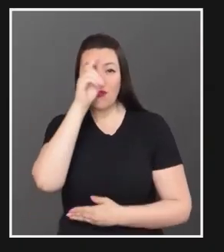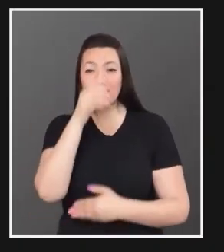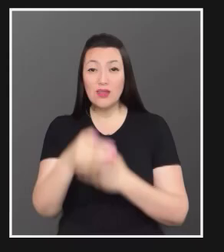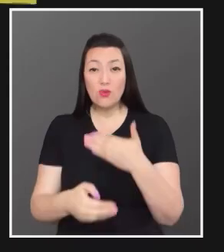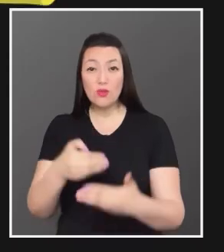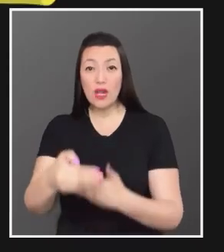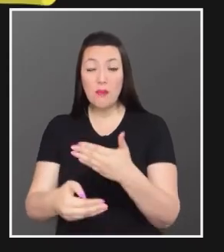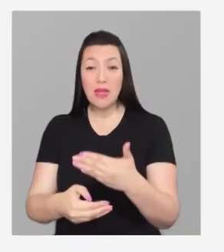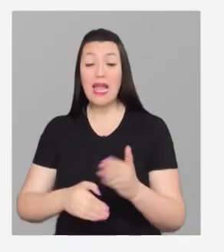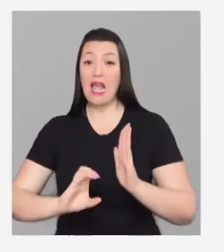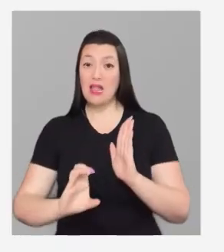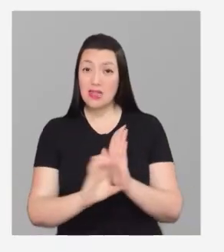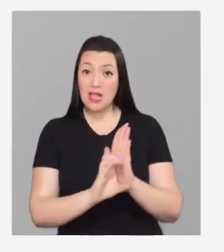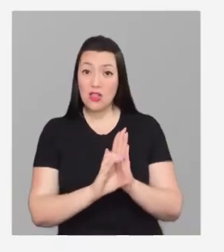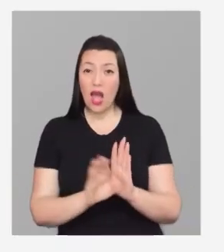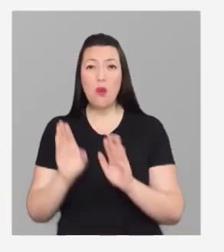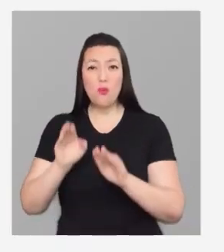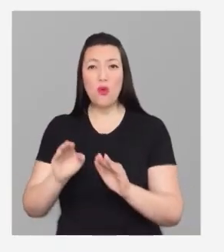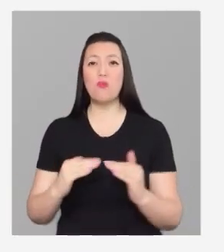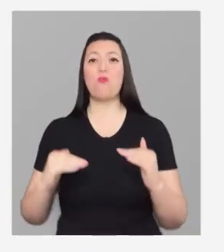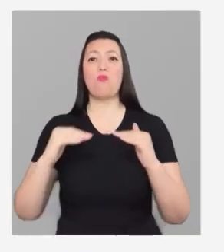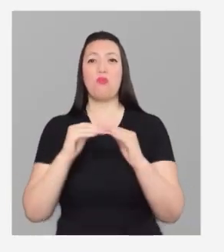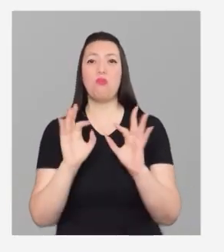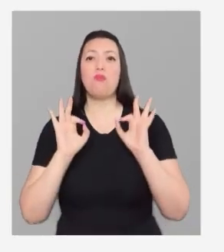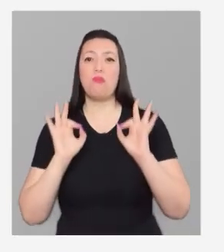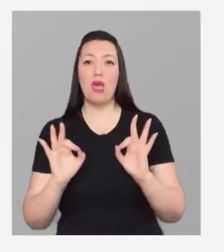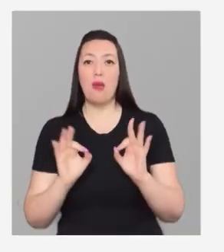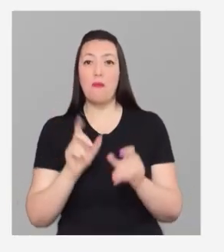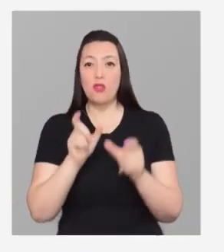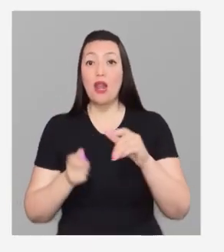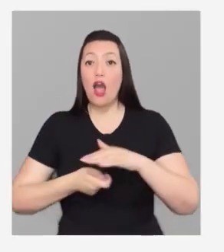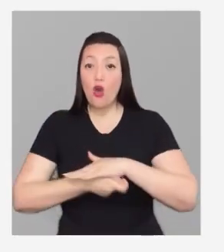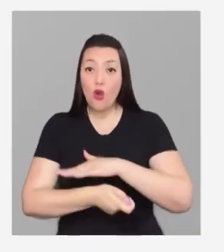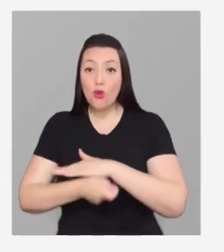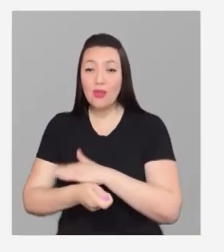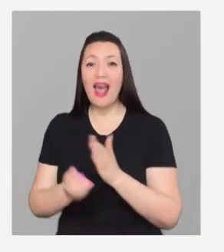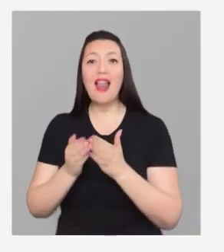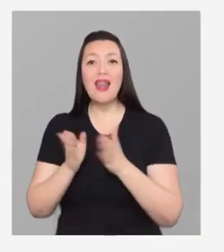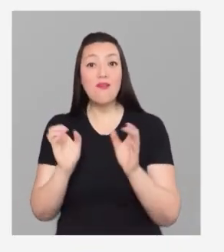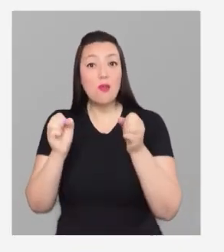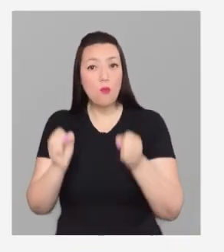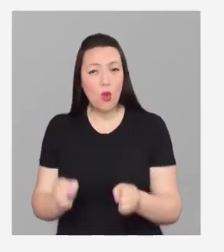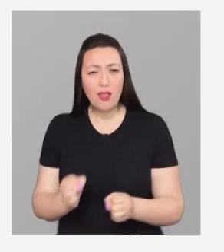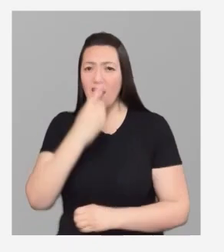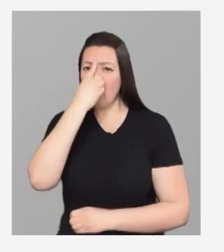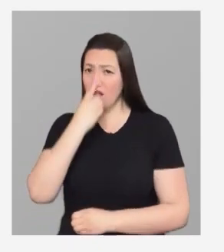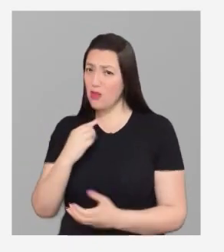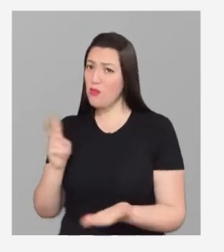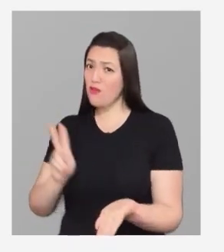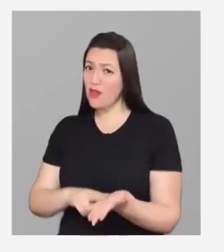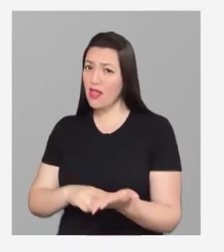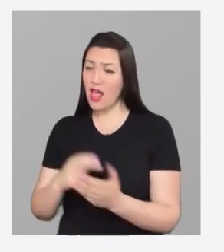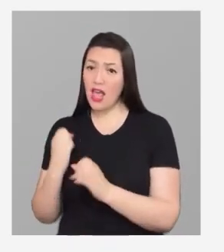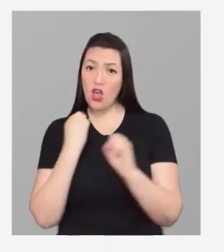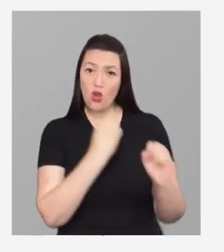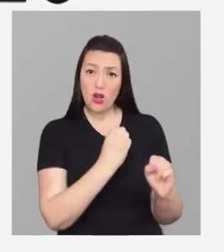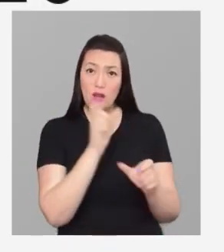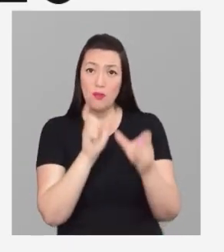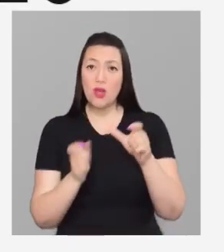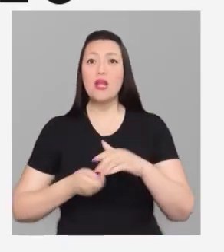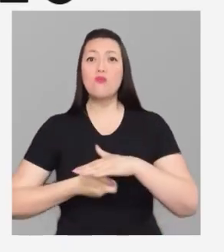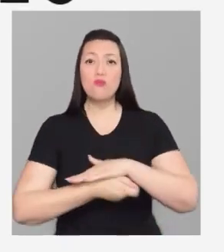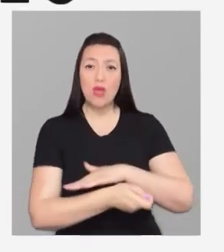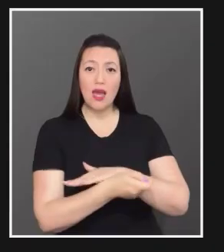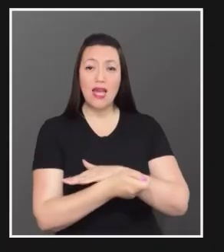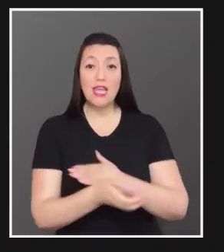su funcionamiento Este texto está hecho a la medida Para que los corruptos sigan libres Triste, pero cierto En Contra de